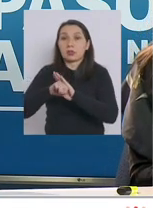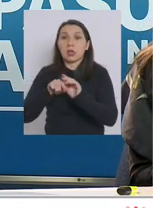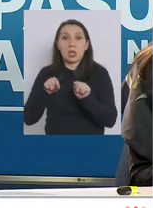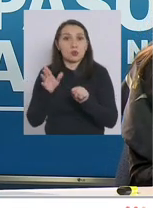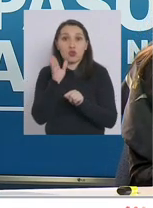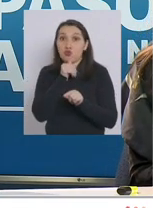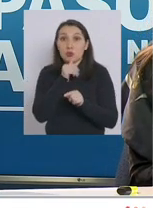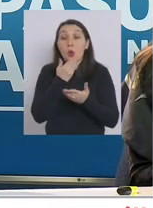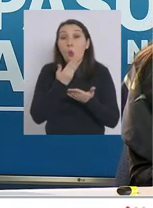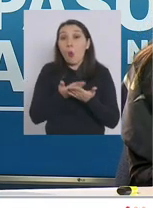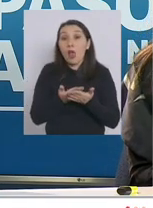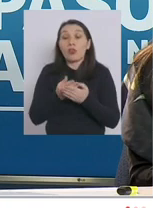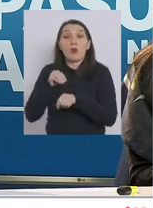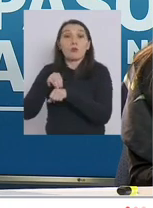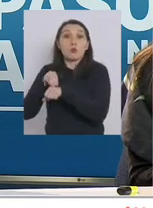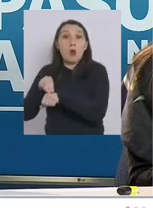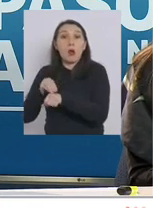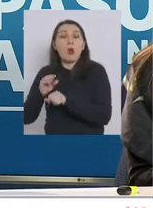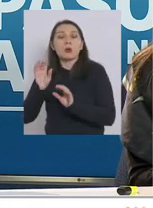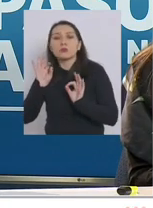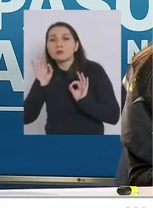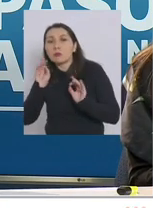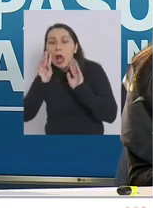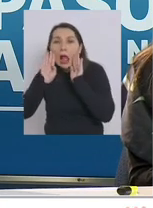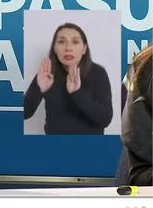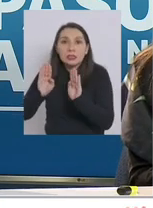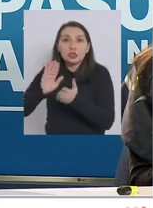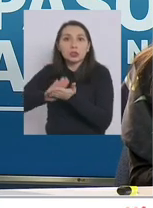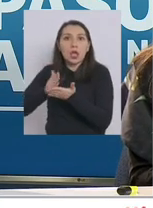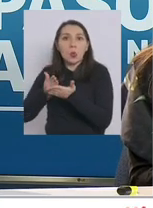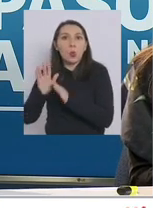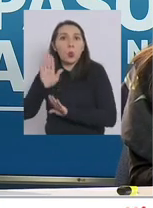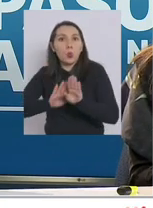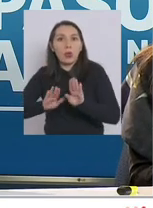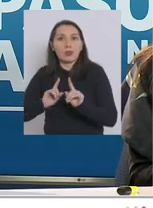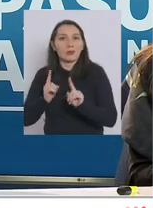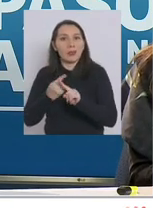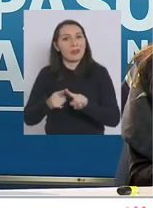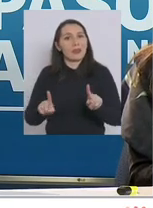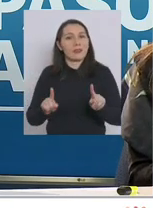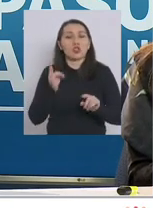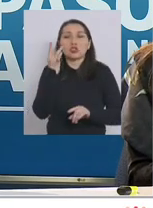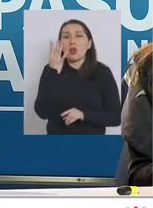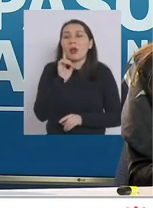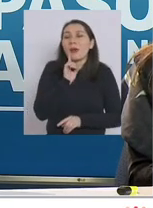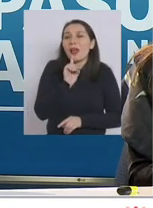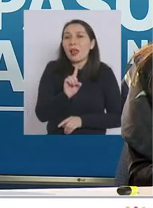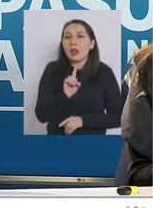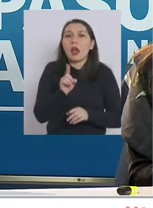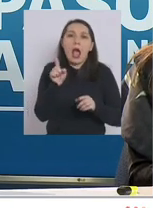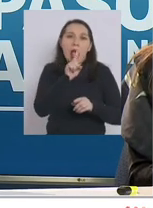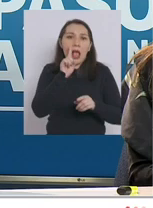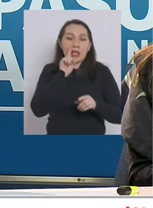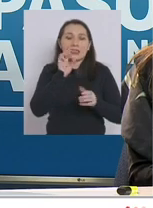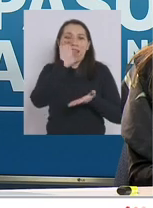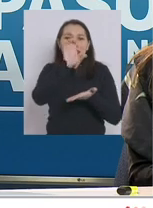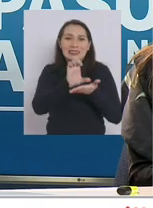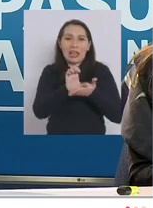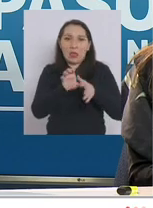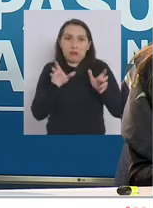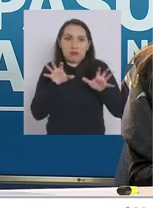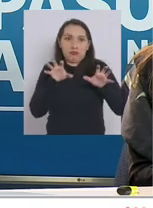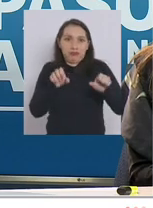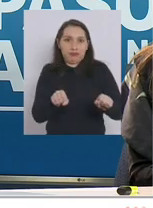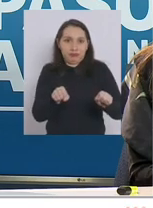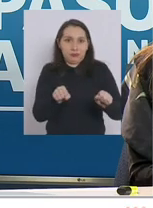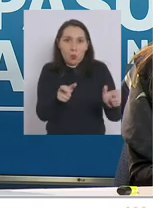está contemplado hacia la alerta sanitaria sino que solo se pueden entregar a través de este tipo de estado de excepción